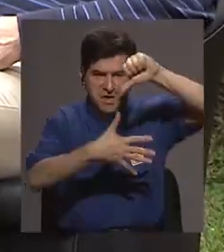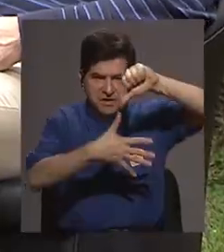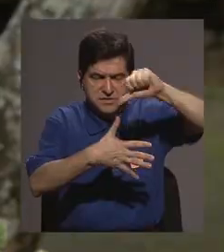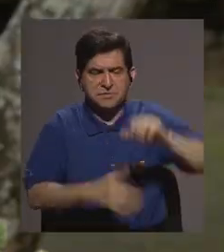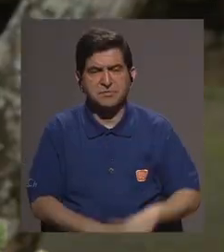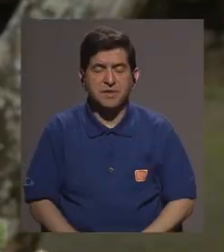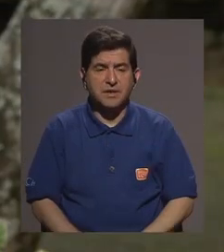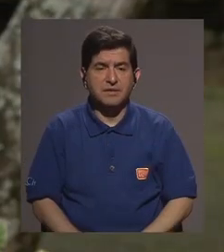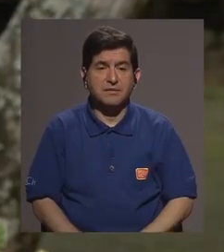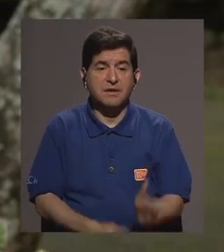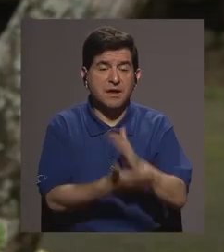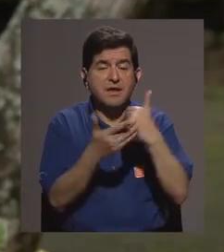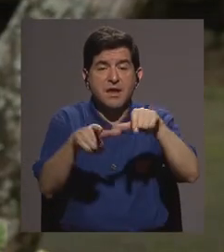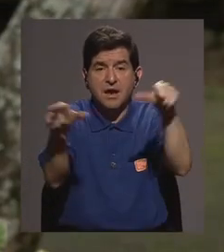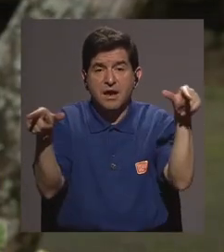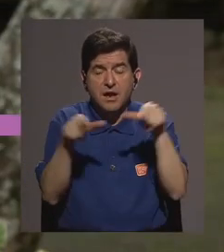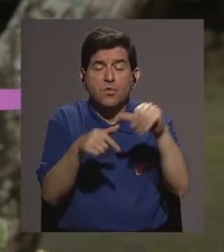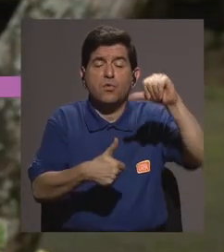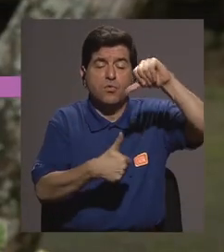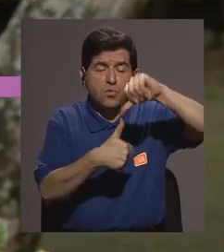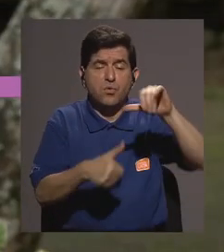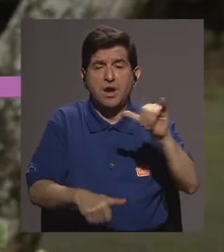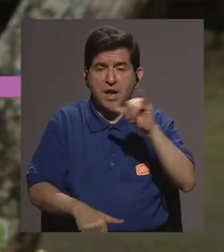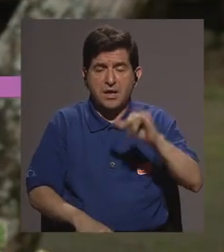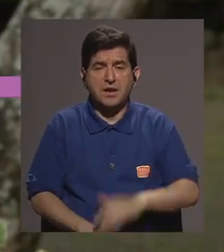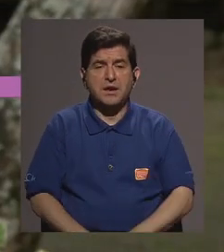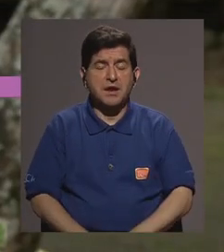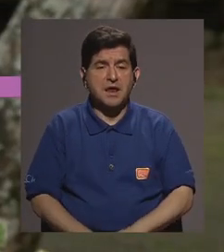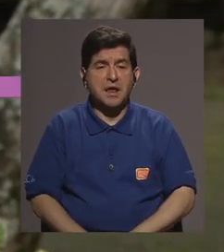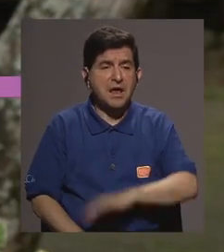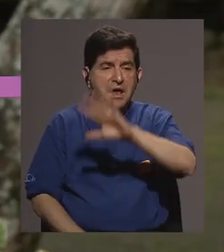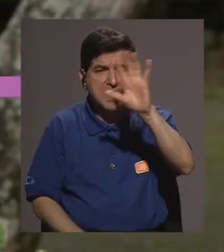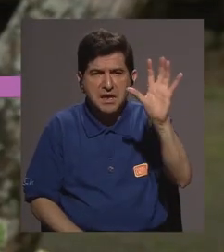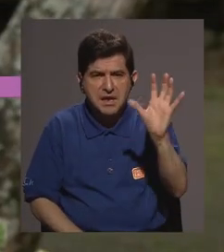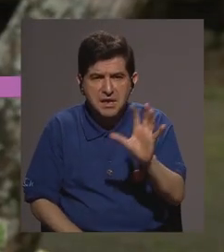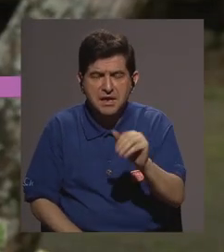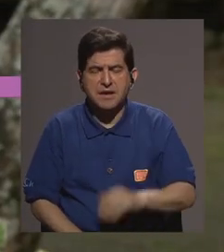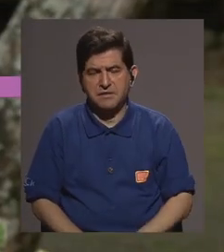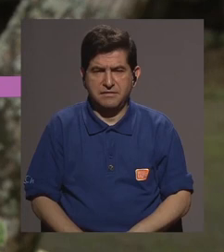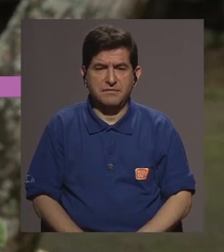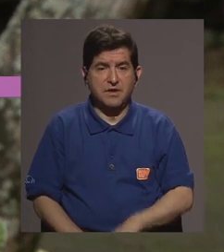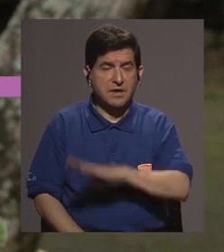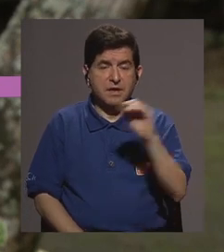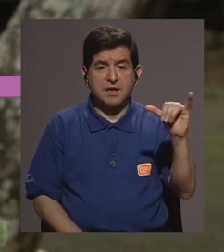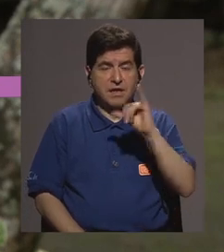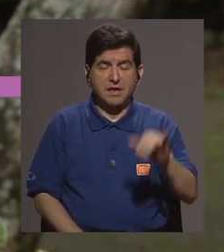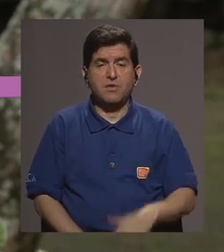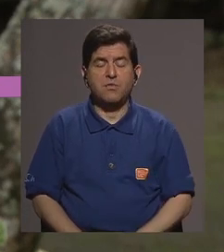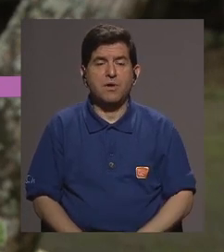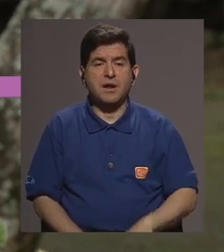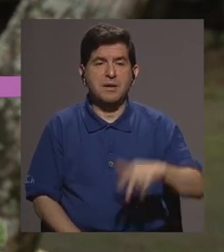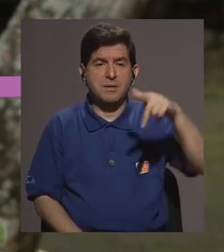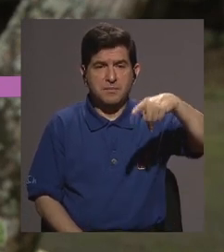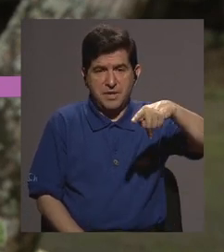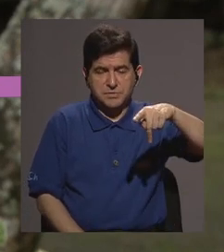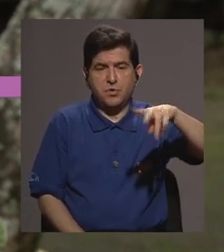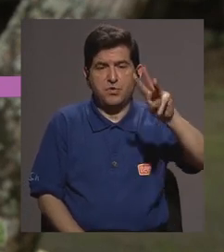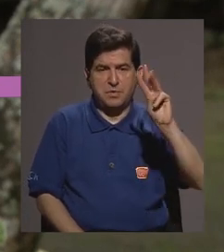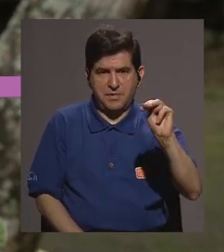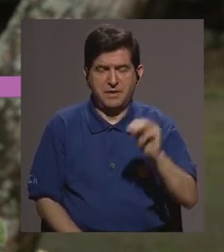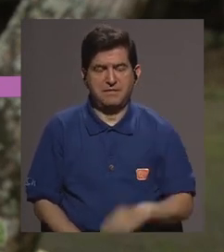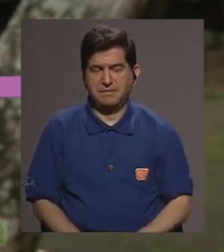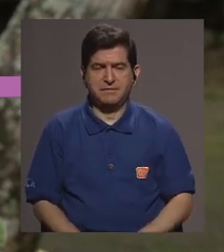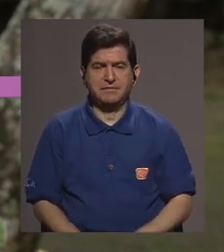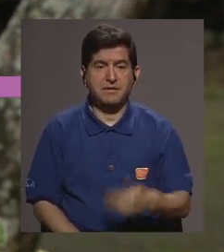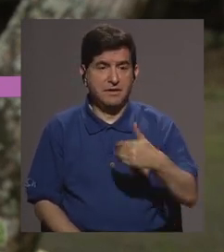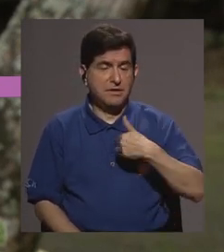Sudamérica en algunas partes de Centroamérica también en las islas y hemos tenido también plasmodium malariae que